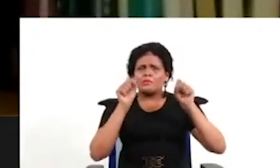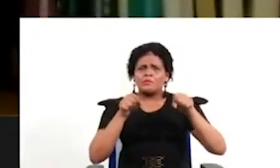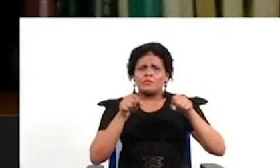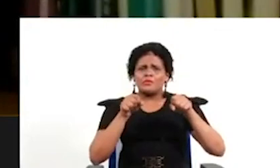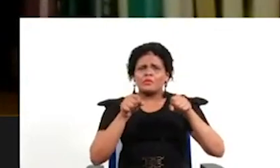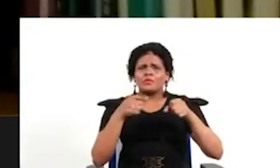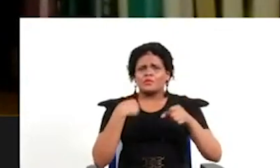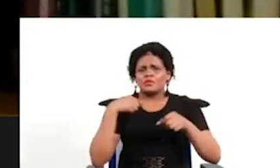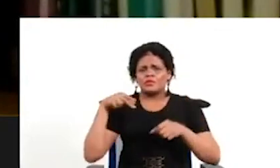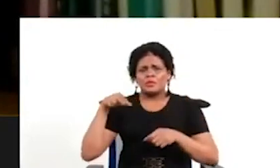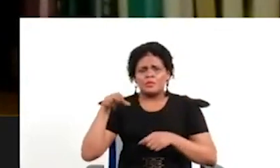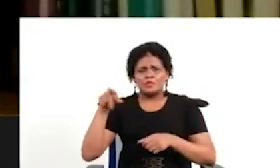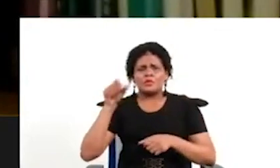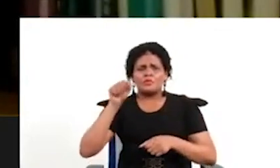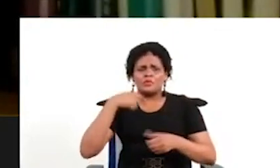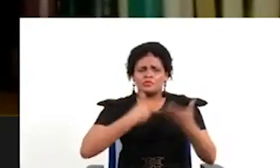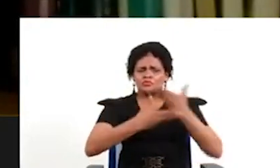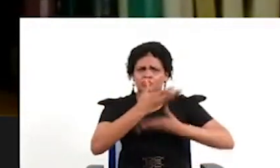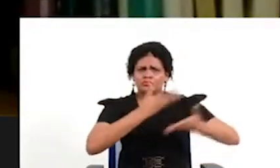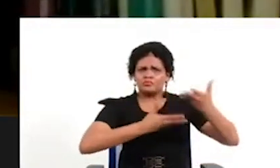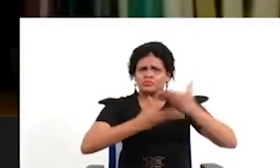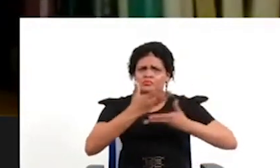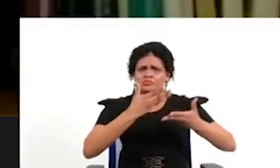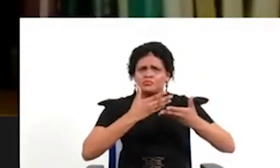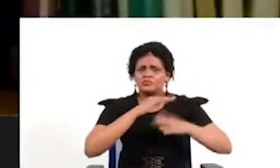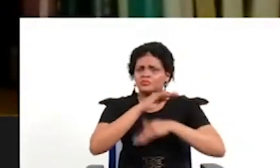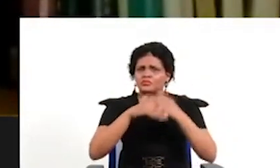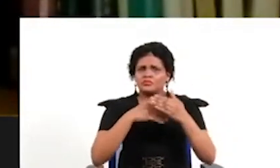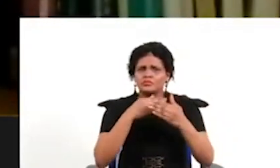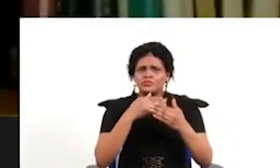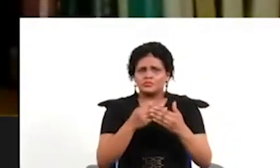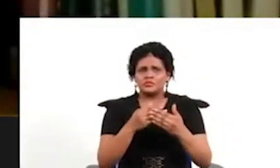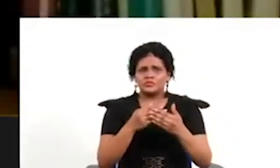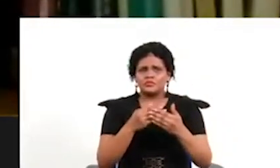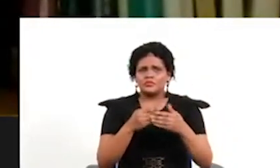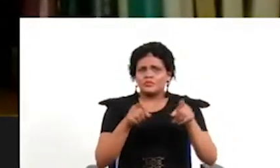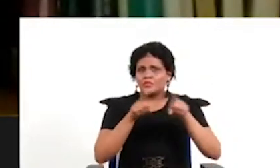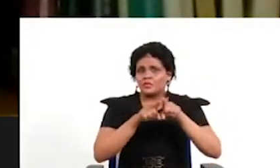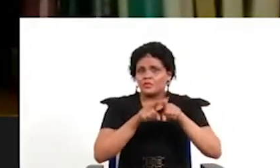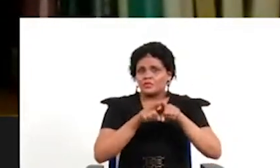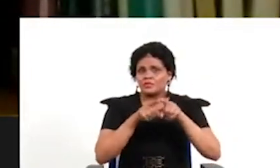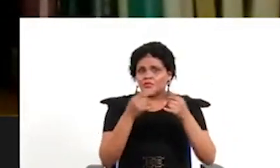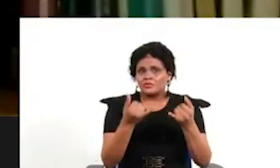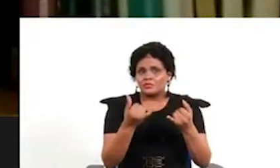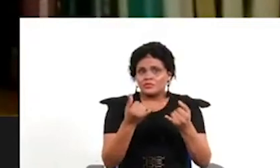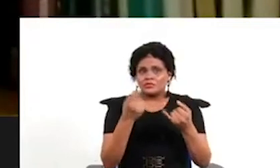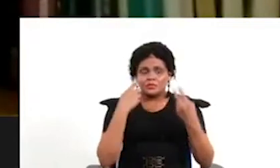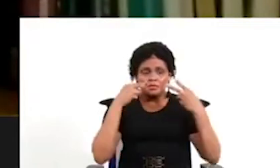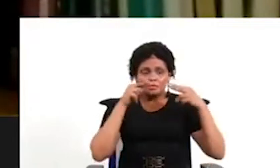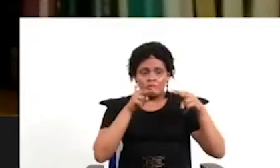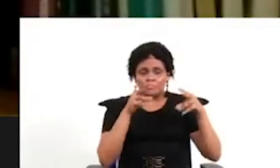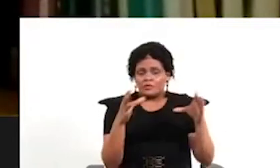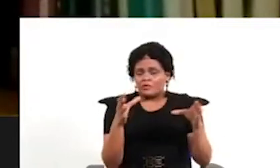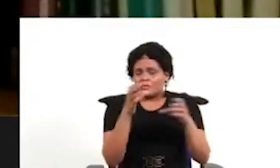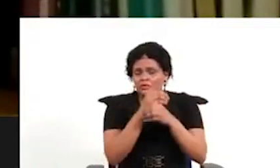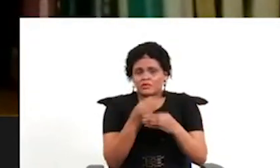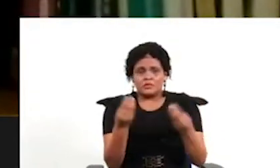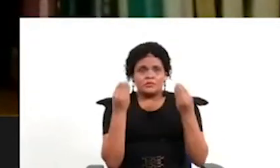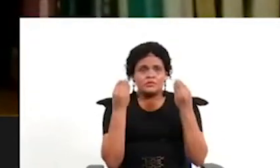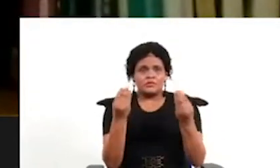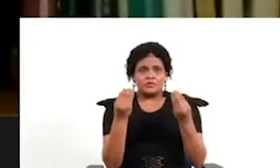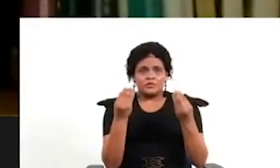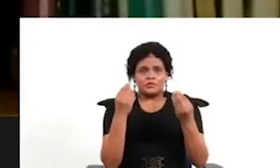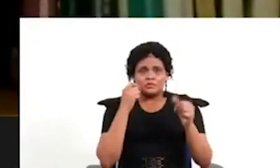colegas puedo compartirles y aquí quedo dispuesta a seguir intercambiando porque creo que tenemos mucho por hacer y que